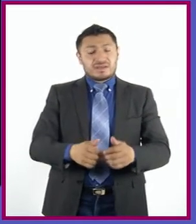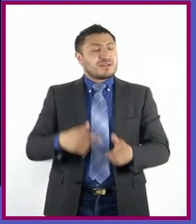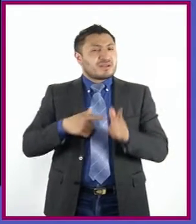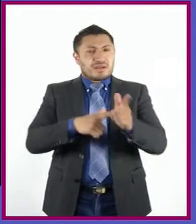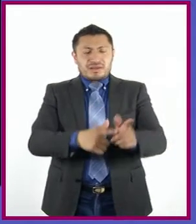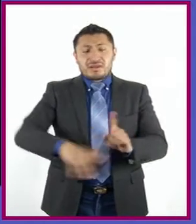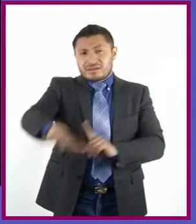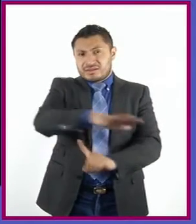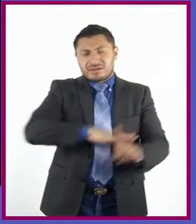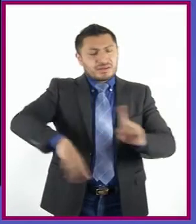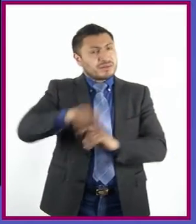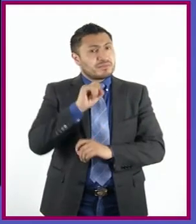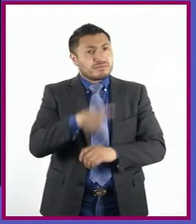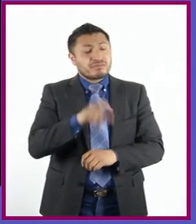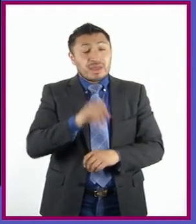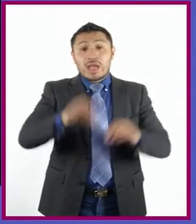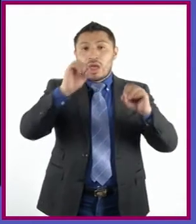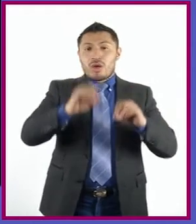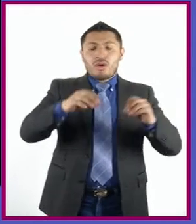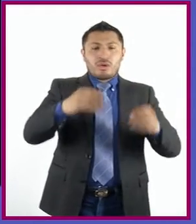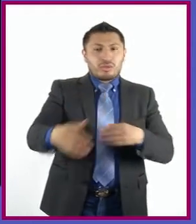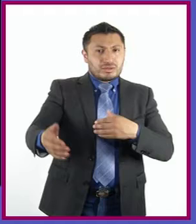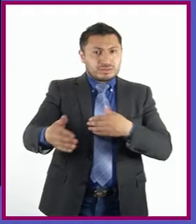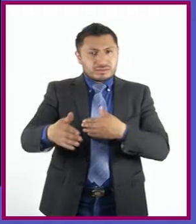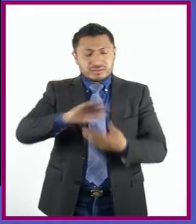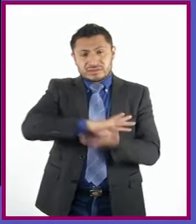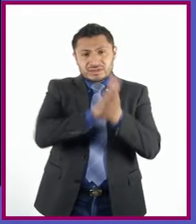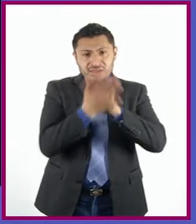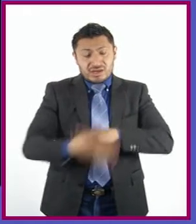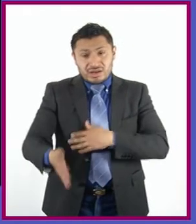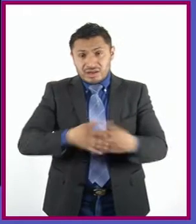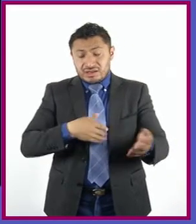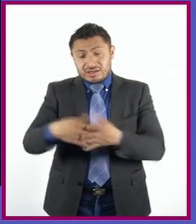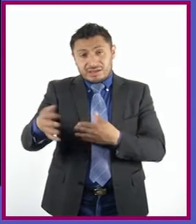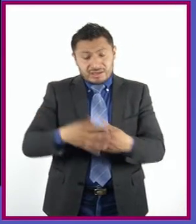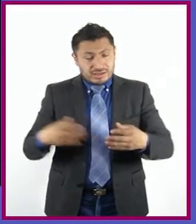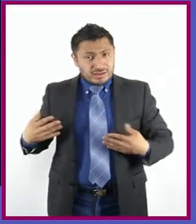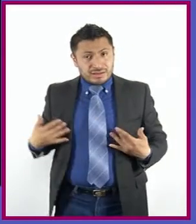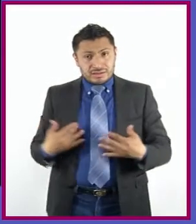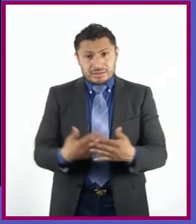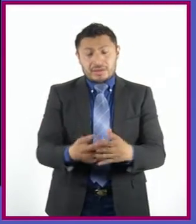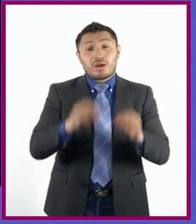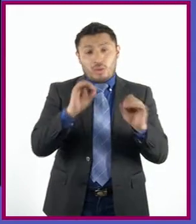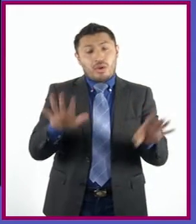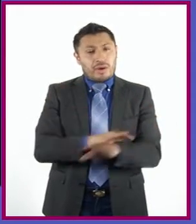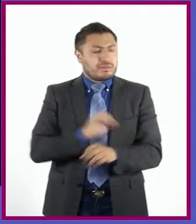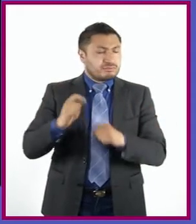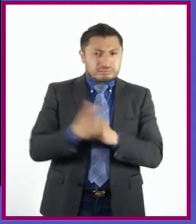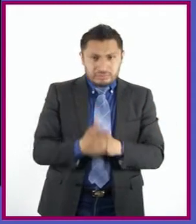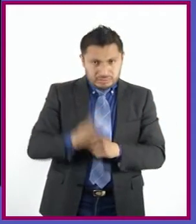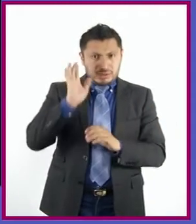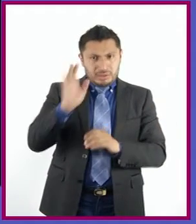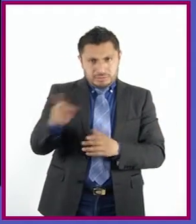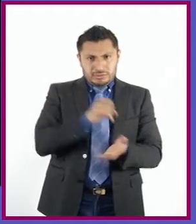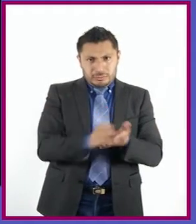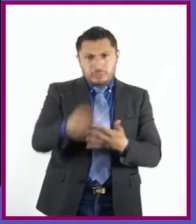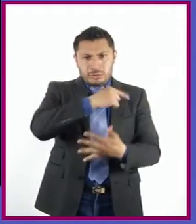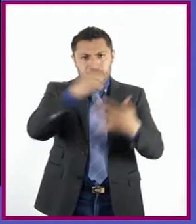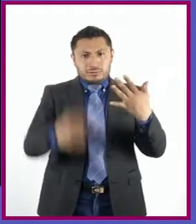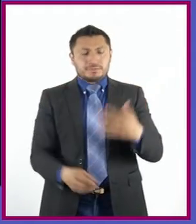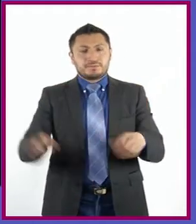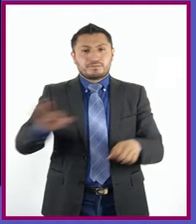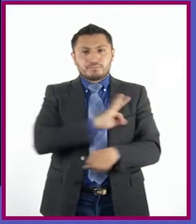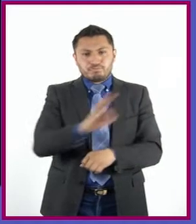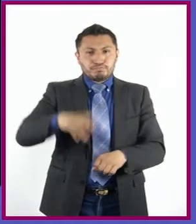entorno o lo traeremos a la época actual o lo modificaremos. Una vez que se toman esa serie de decisiones, podemos pasar a la etapa de las